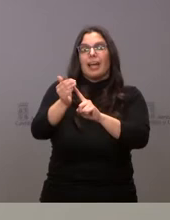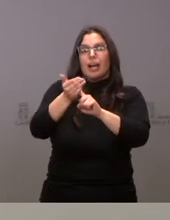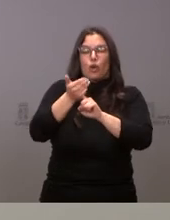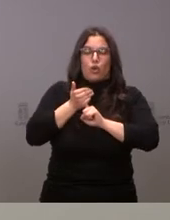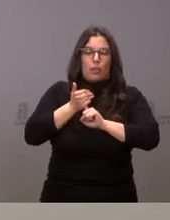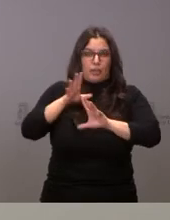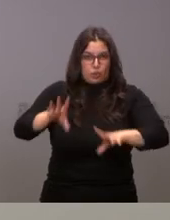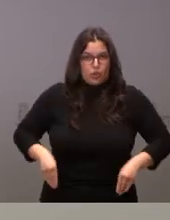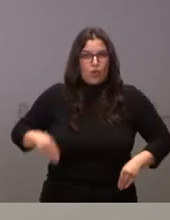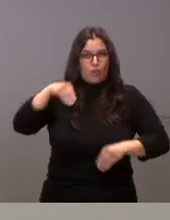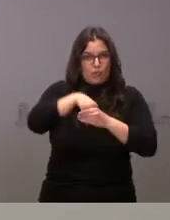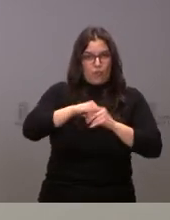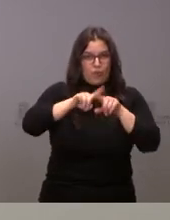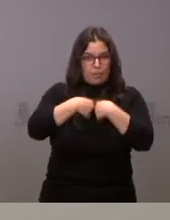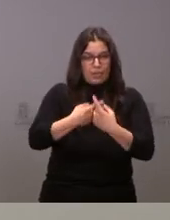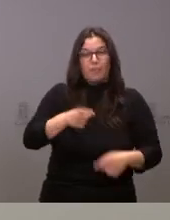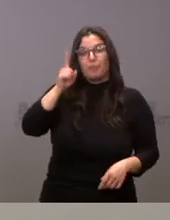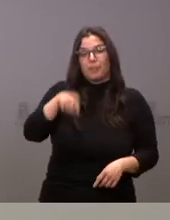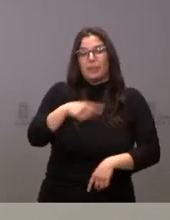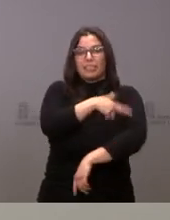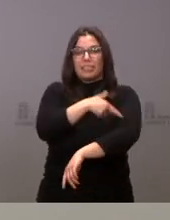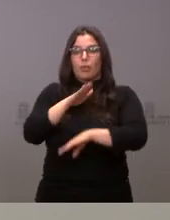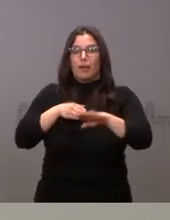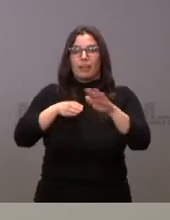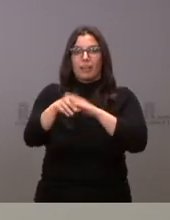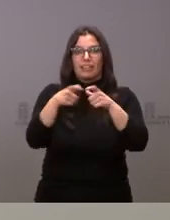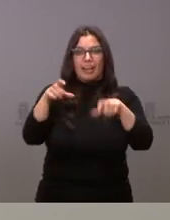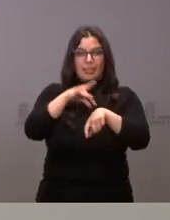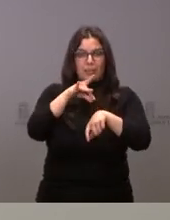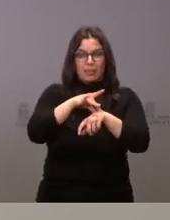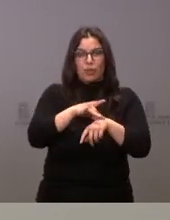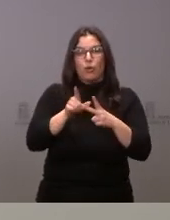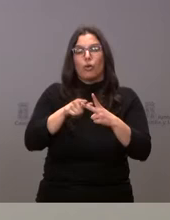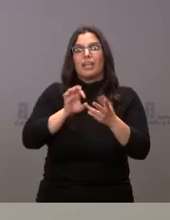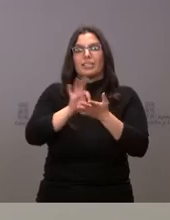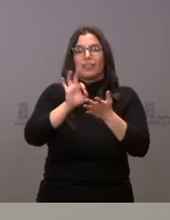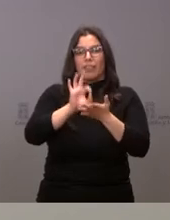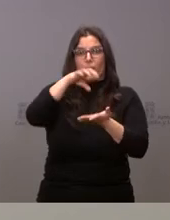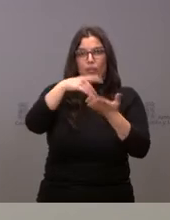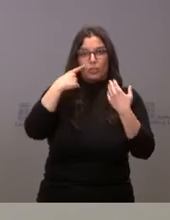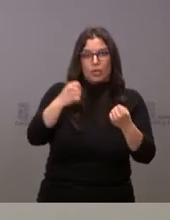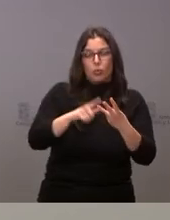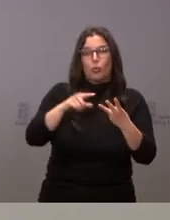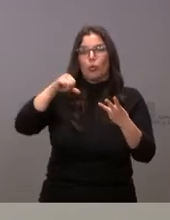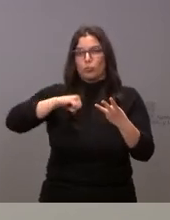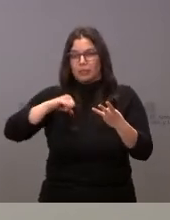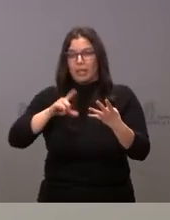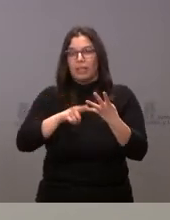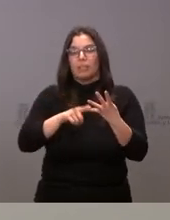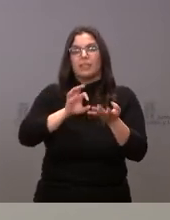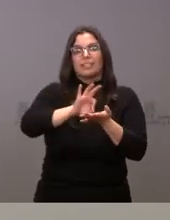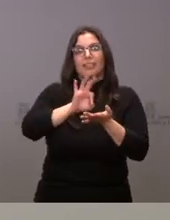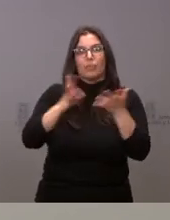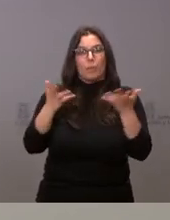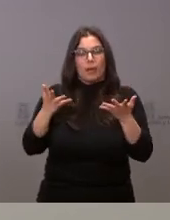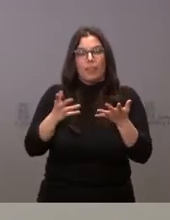en el ámbito sanitario se informa sobre el acceso a la tarjeta sanitaria sobre los servicios de atención primaria, atención hospitalaria servicios de